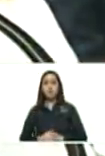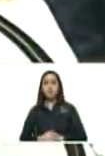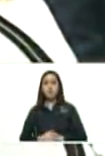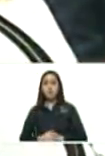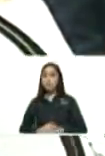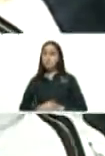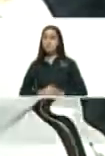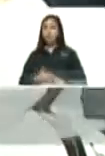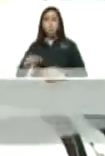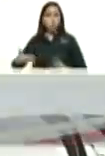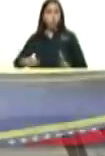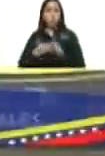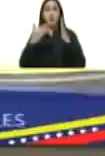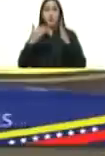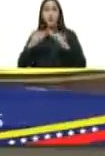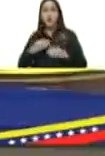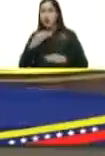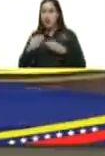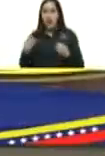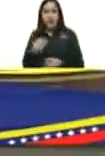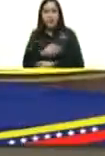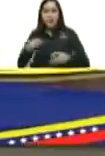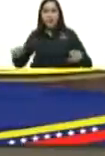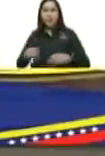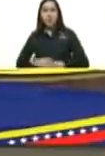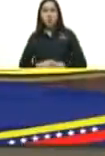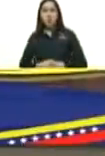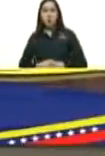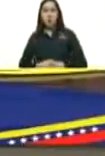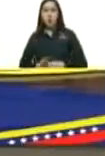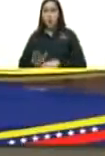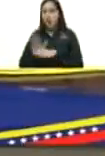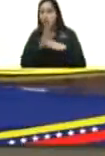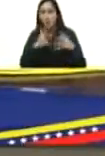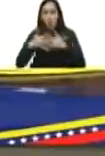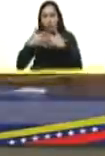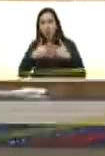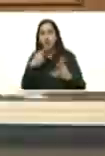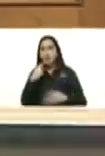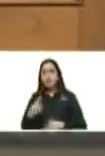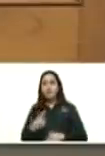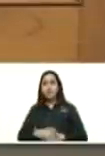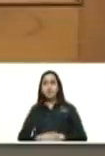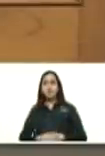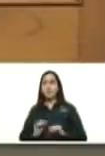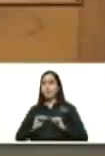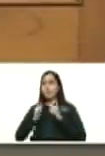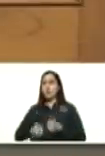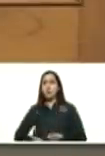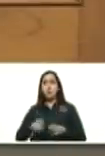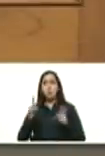amenaza inusual y extraordinaria a la seguridad de los Estados Unidos y empezó esta historia